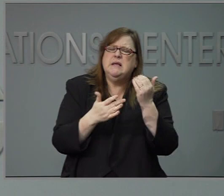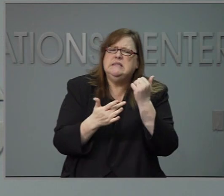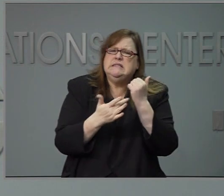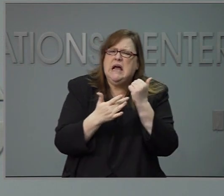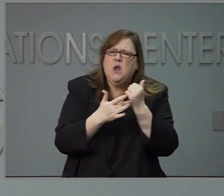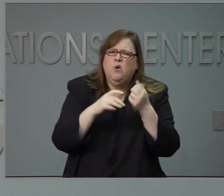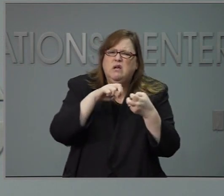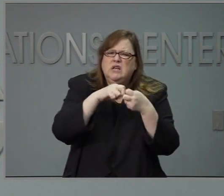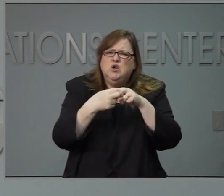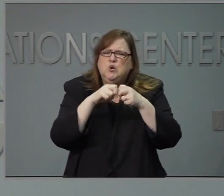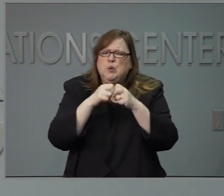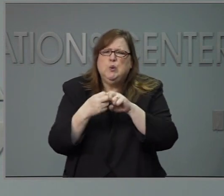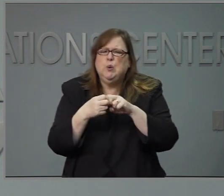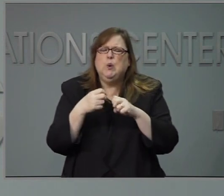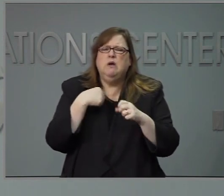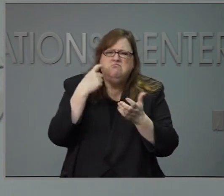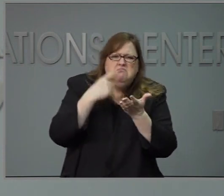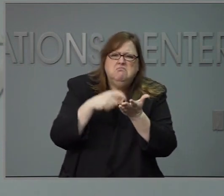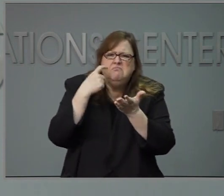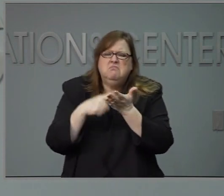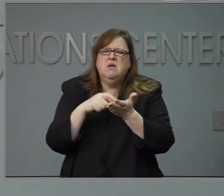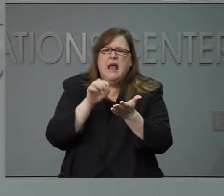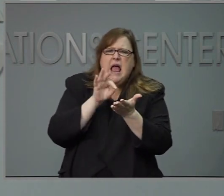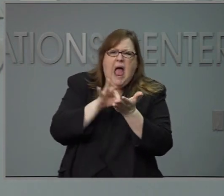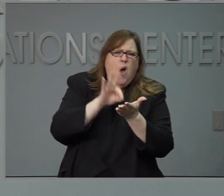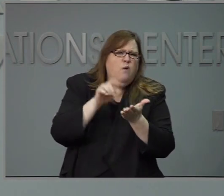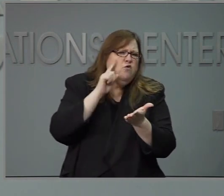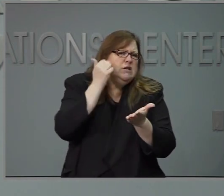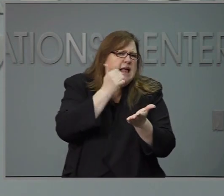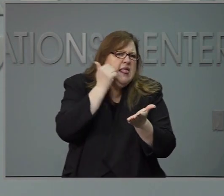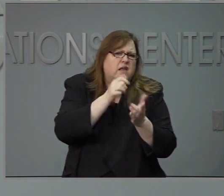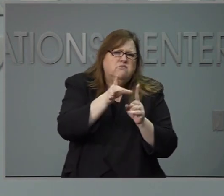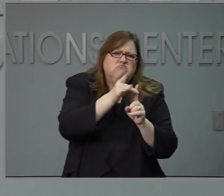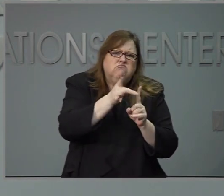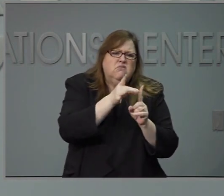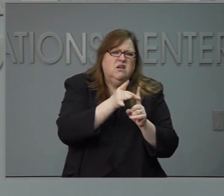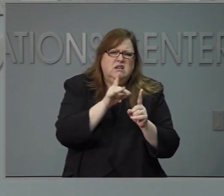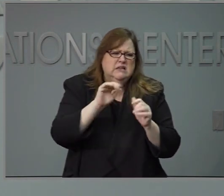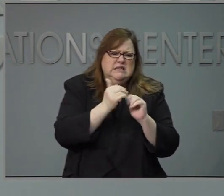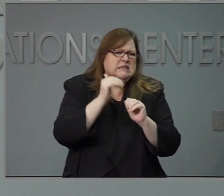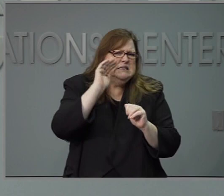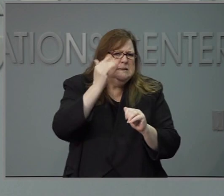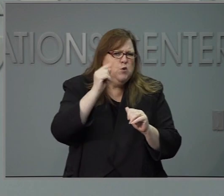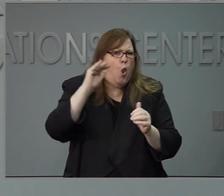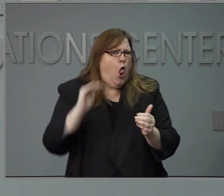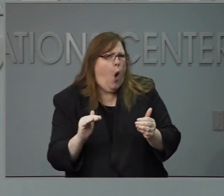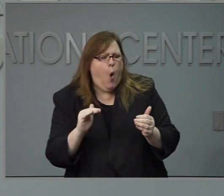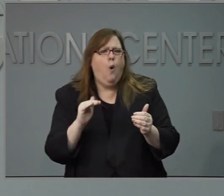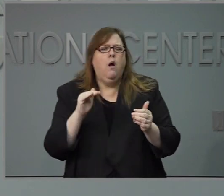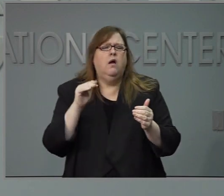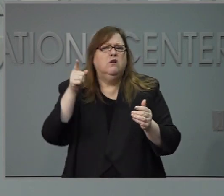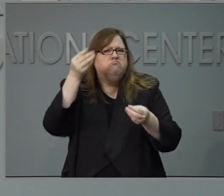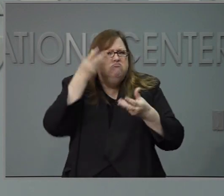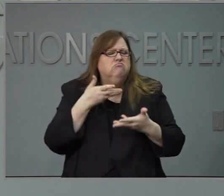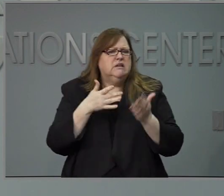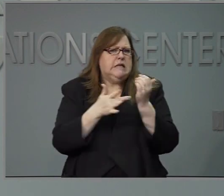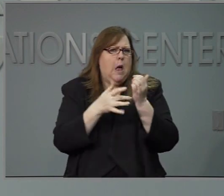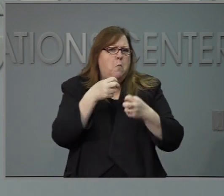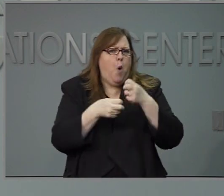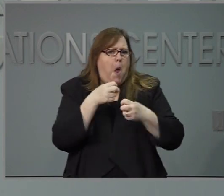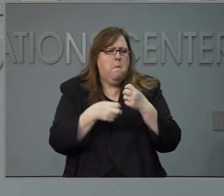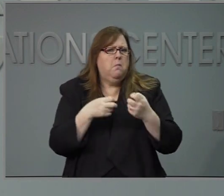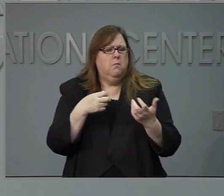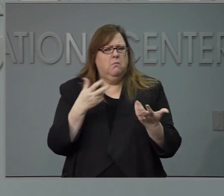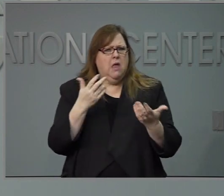Y que quiero hablar de las de los números que a son bajos. Sí, también